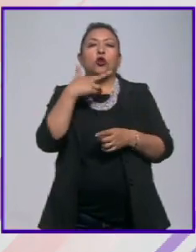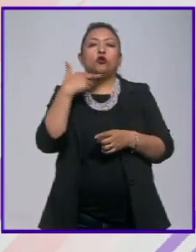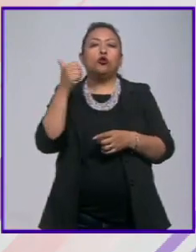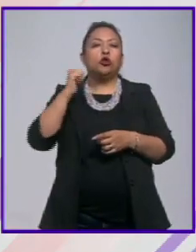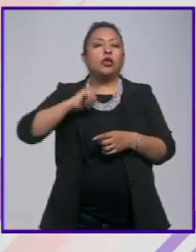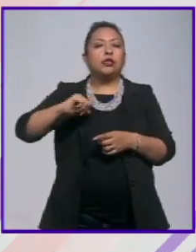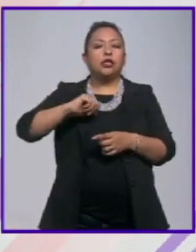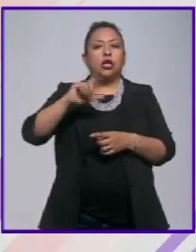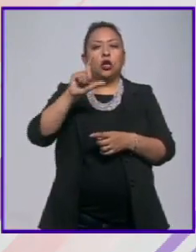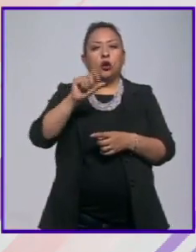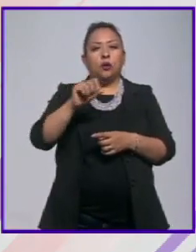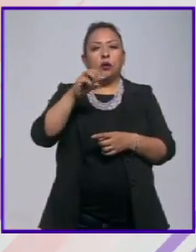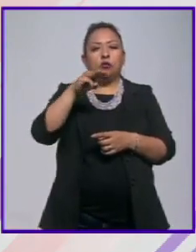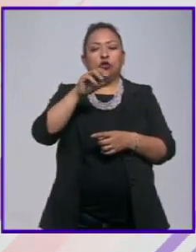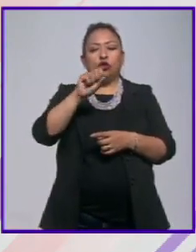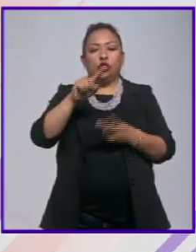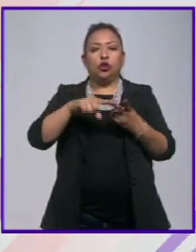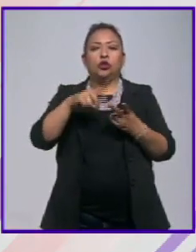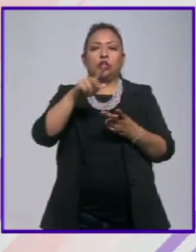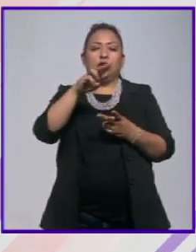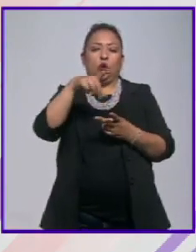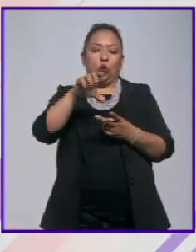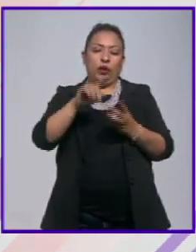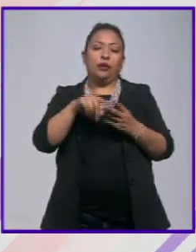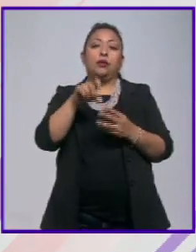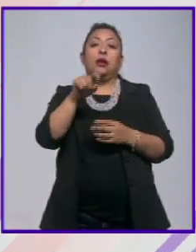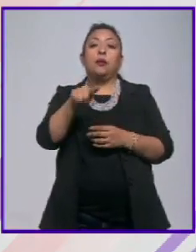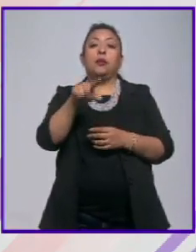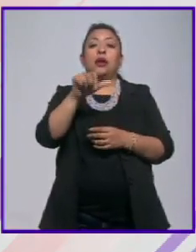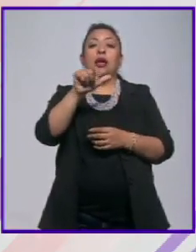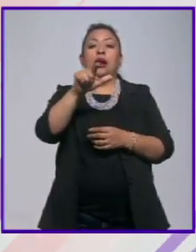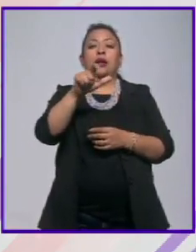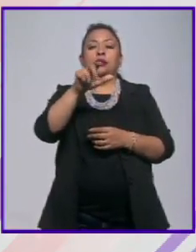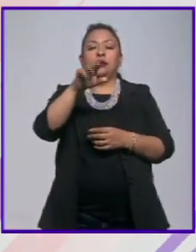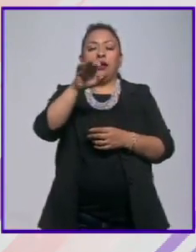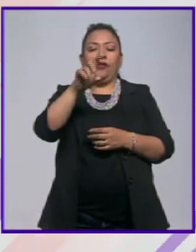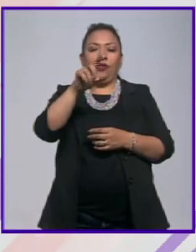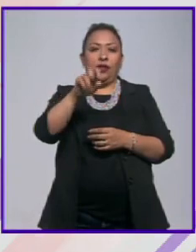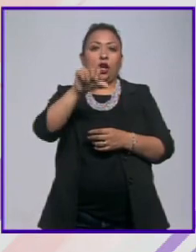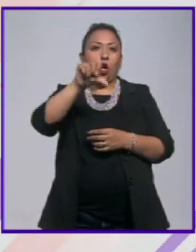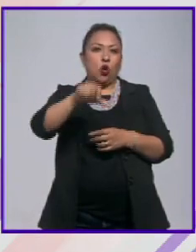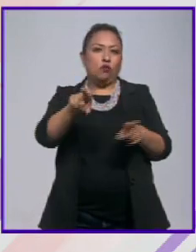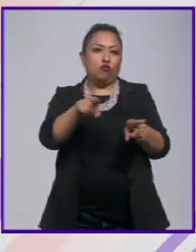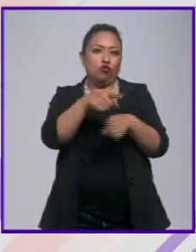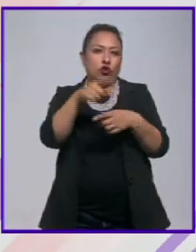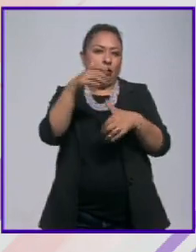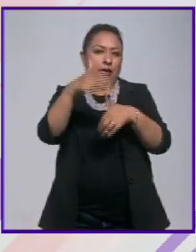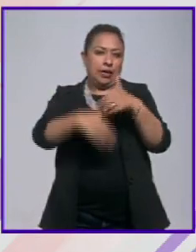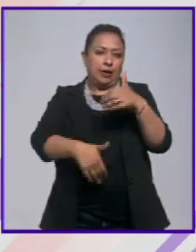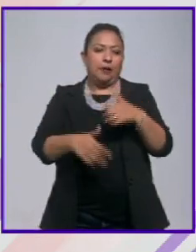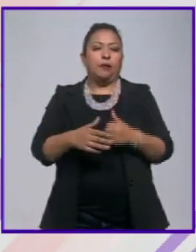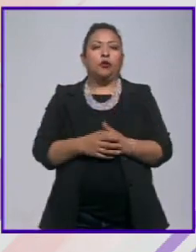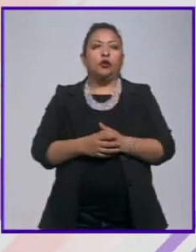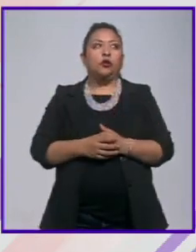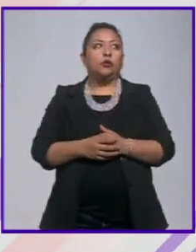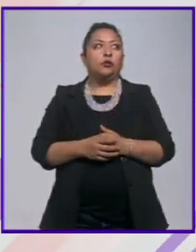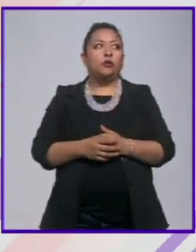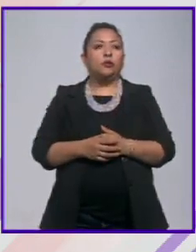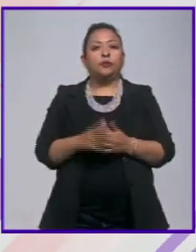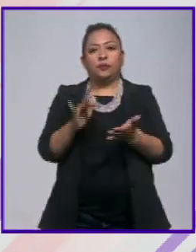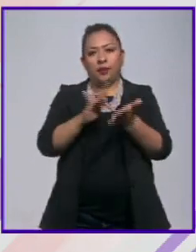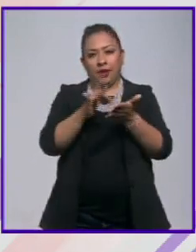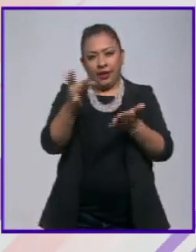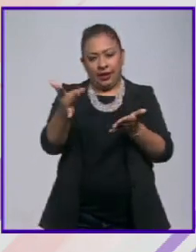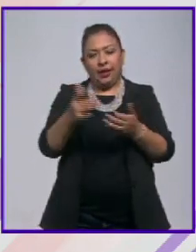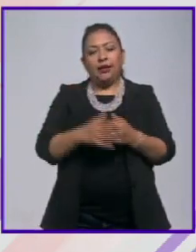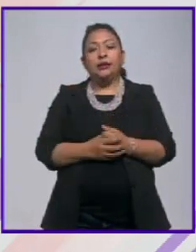del siglo XX Mussorgsky entre ellos y por supuesto Alexander Borodin de quien es la pieza con la que nos despedimos esta noche muy bien muchas